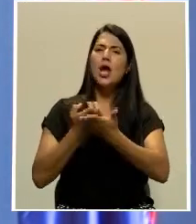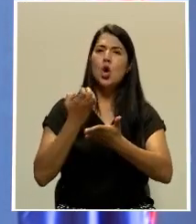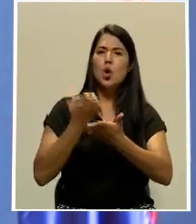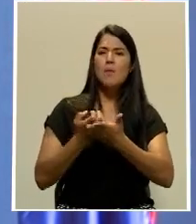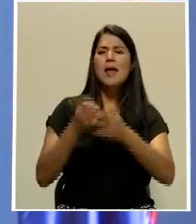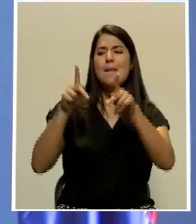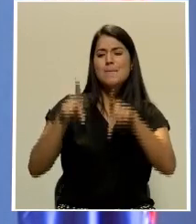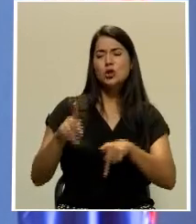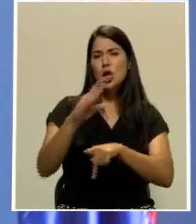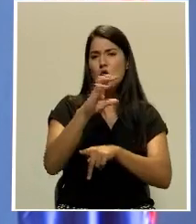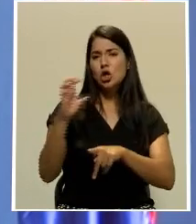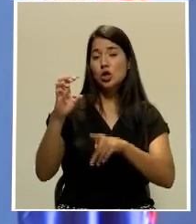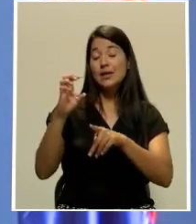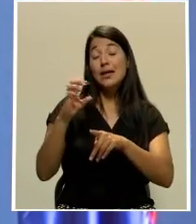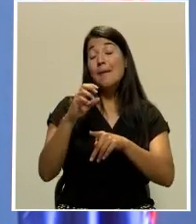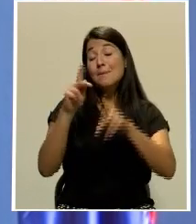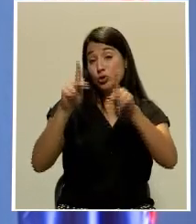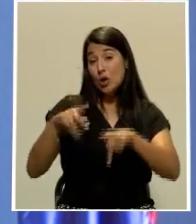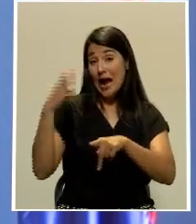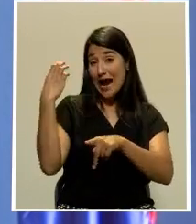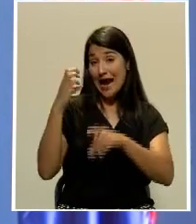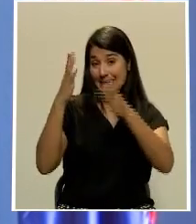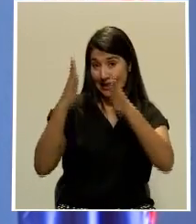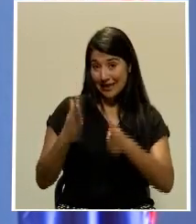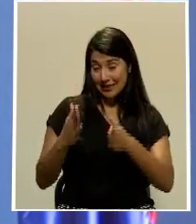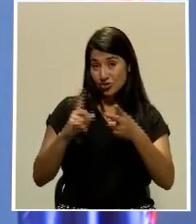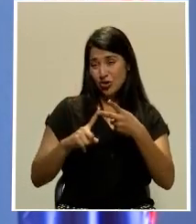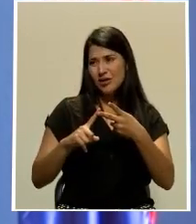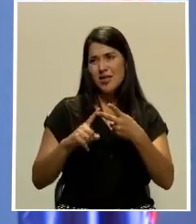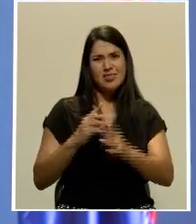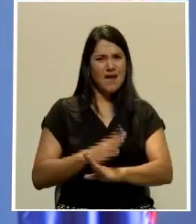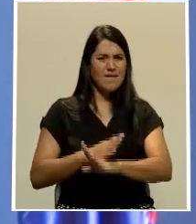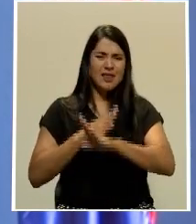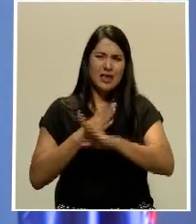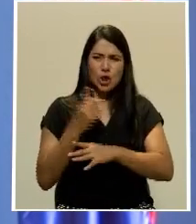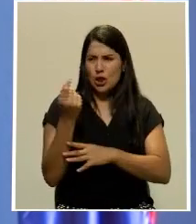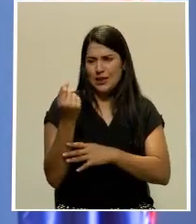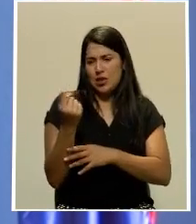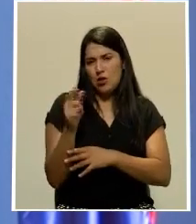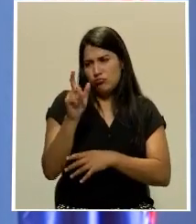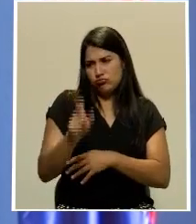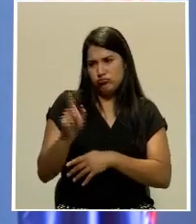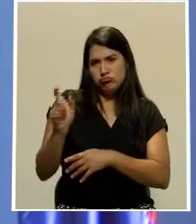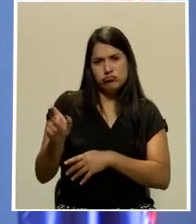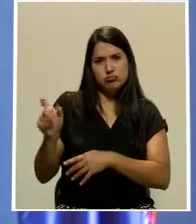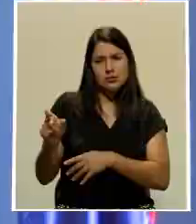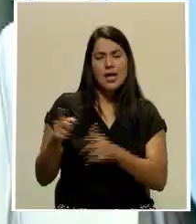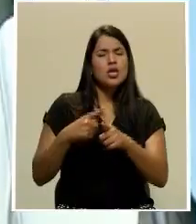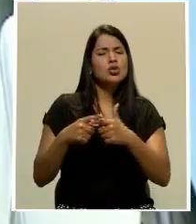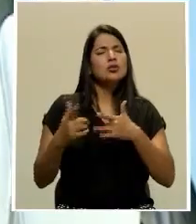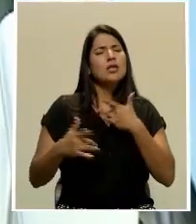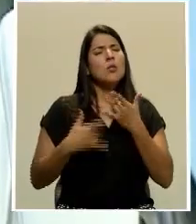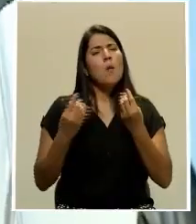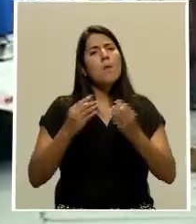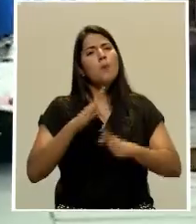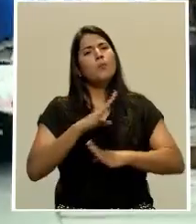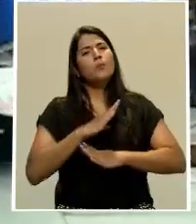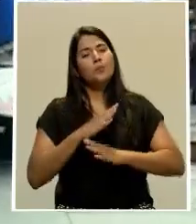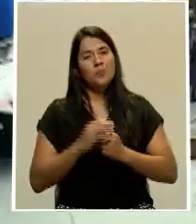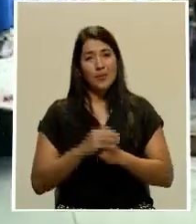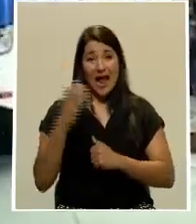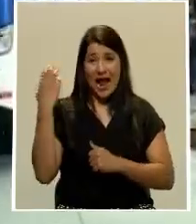los cartagineses, defendiendo el bolsillo de la gente, lo cual definitivamente nos complace muchísimo. Los